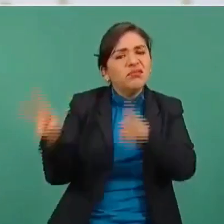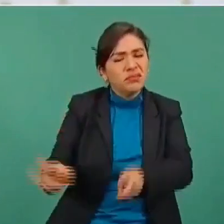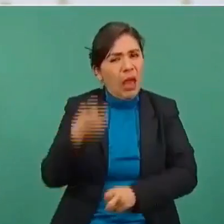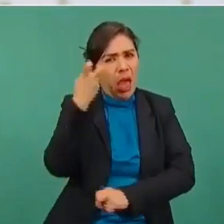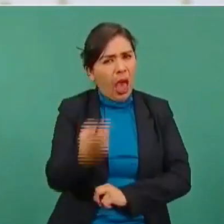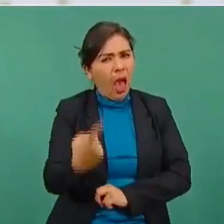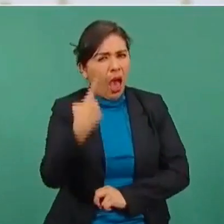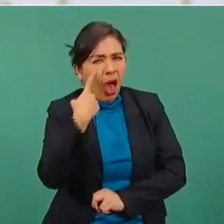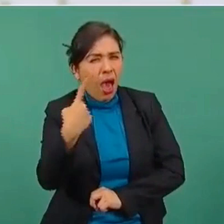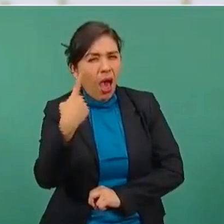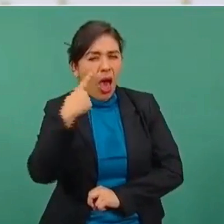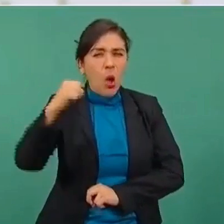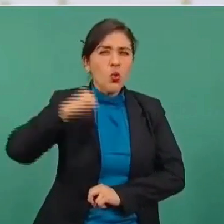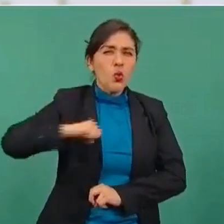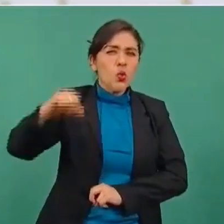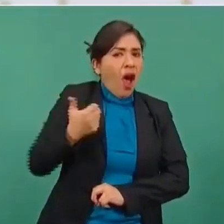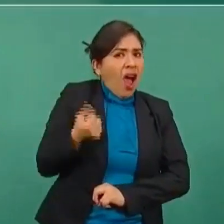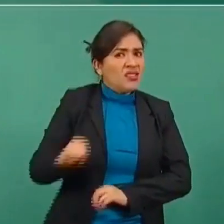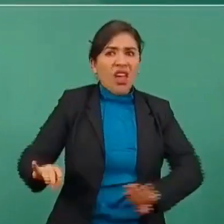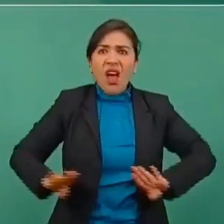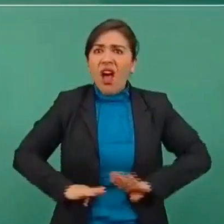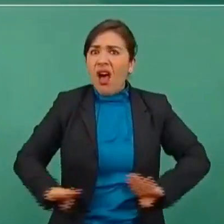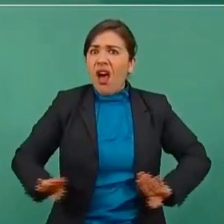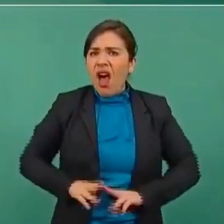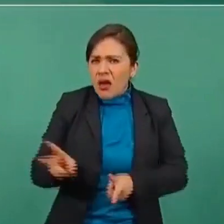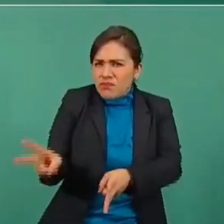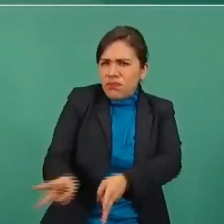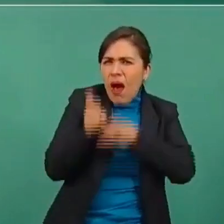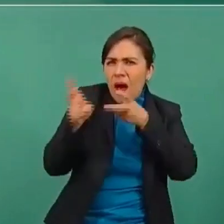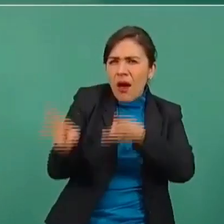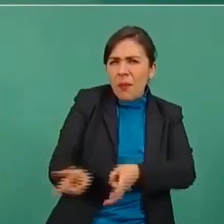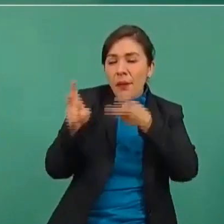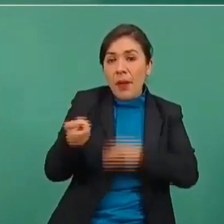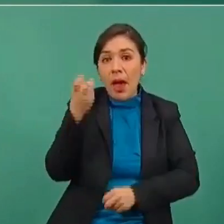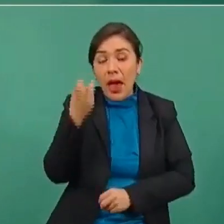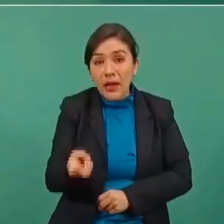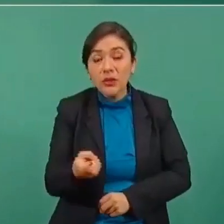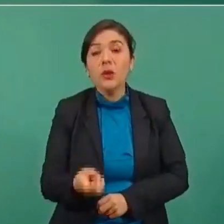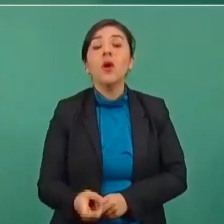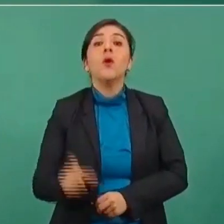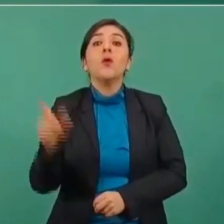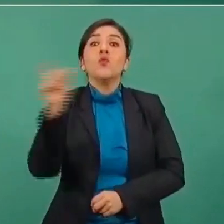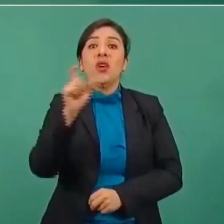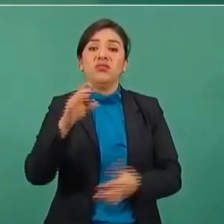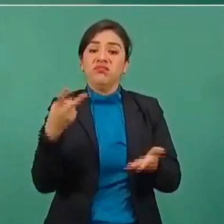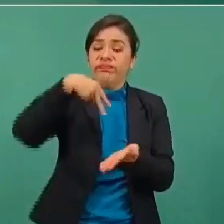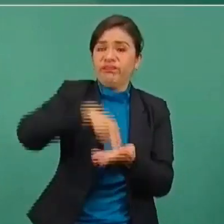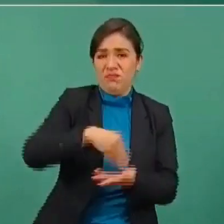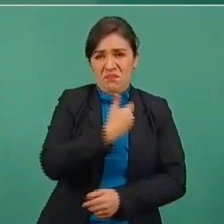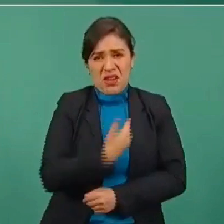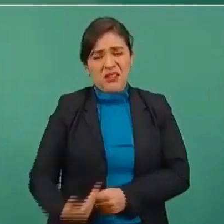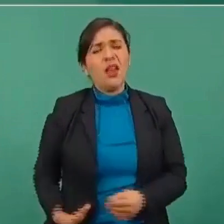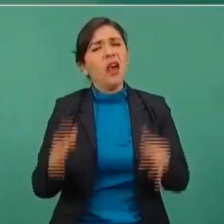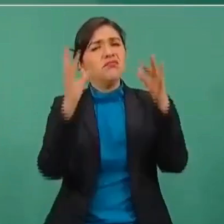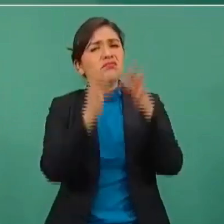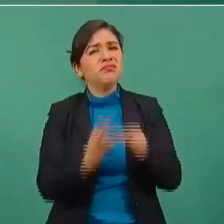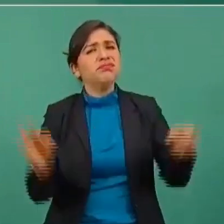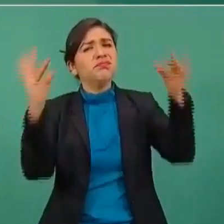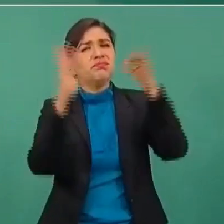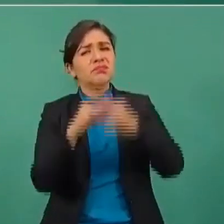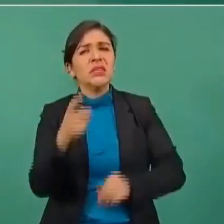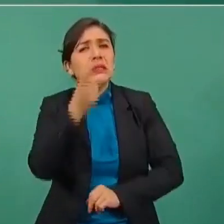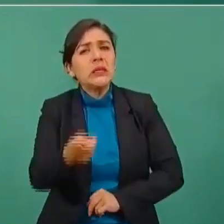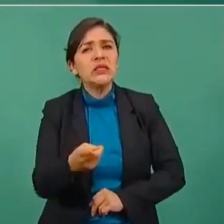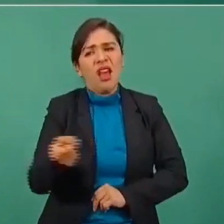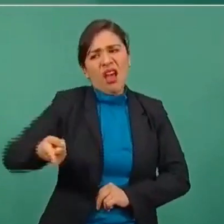común en ese entonces que en el discurso oficial se hablara de que